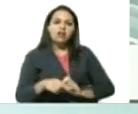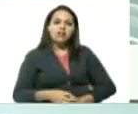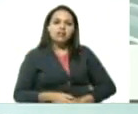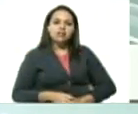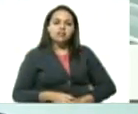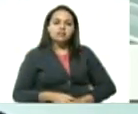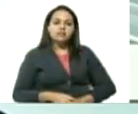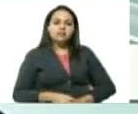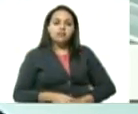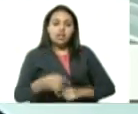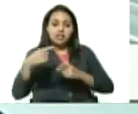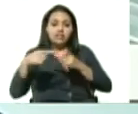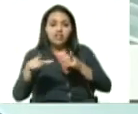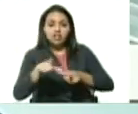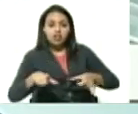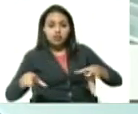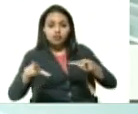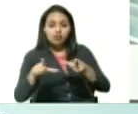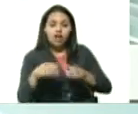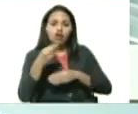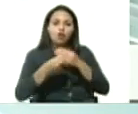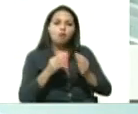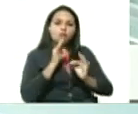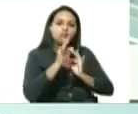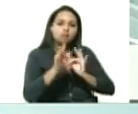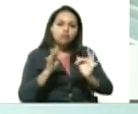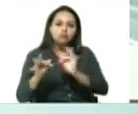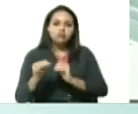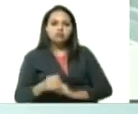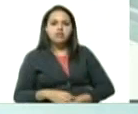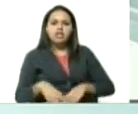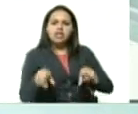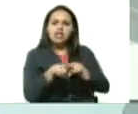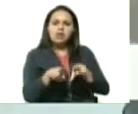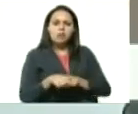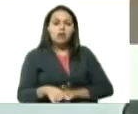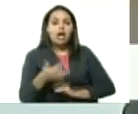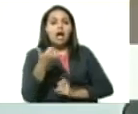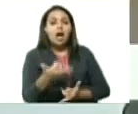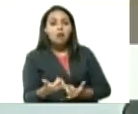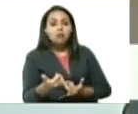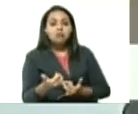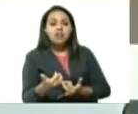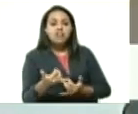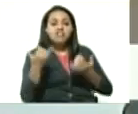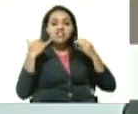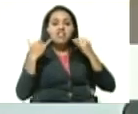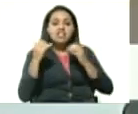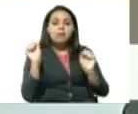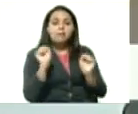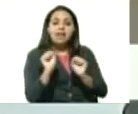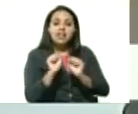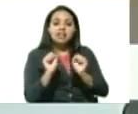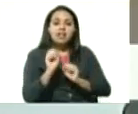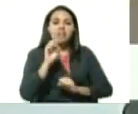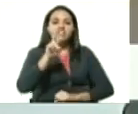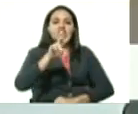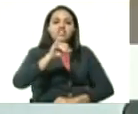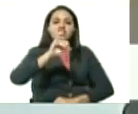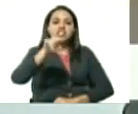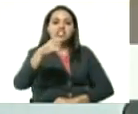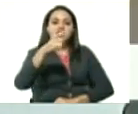focos como fueron trayendo casos bueno en este caso de igual manera en el vigía no pasaba nada pero fue